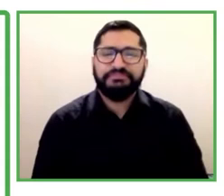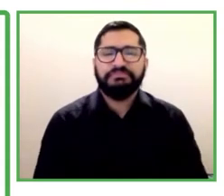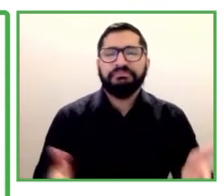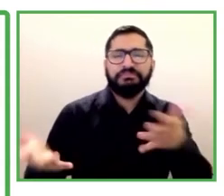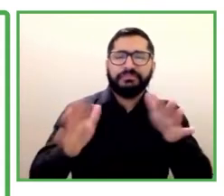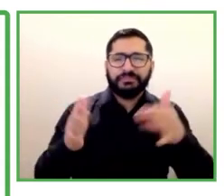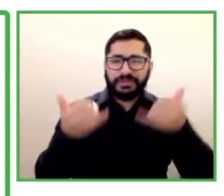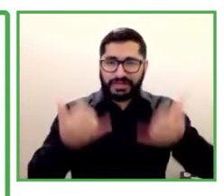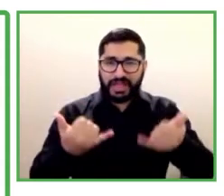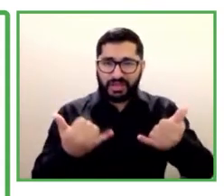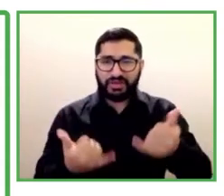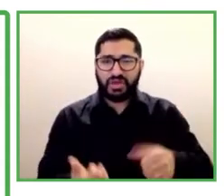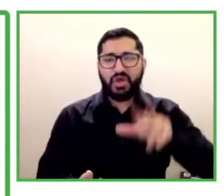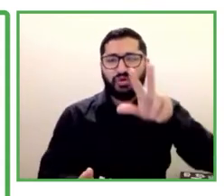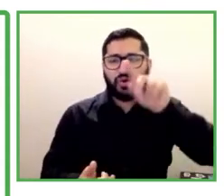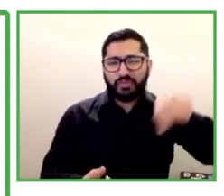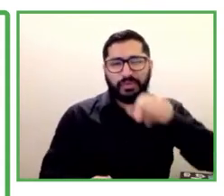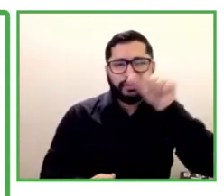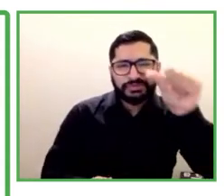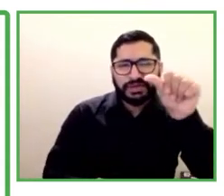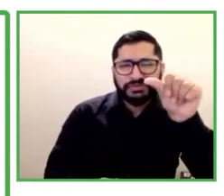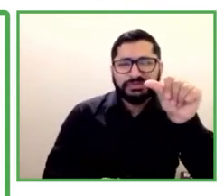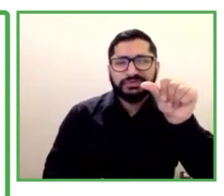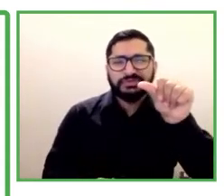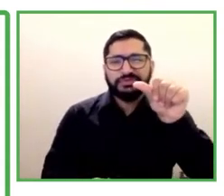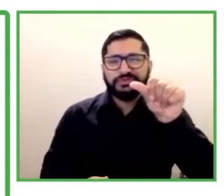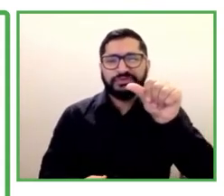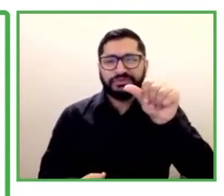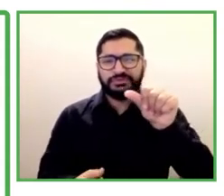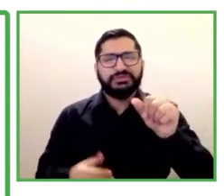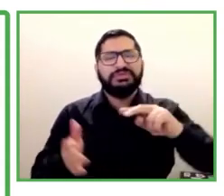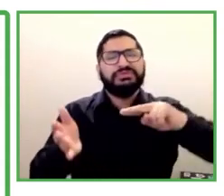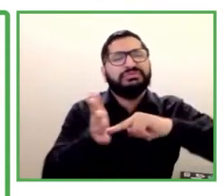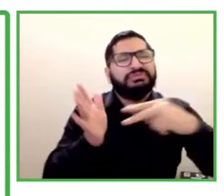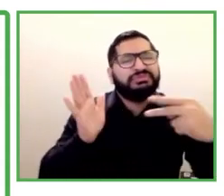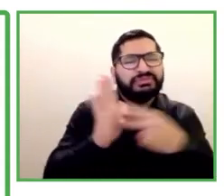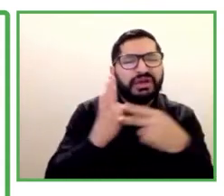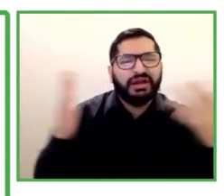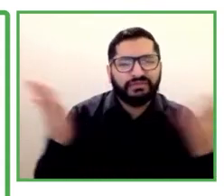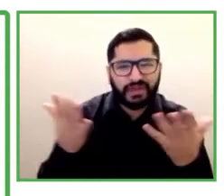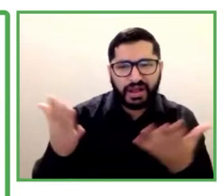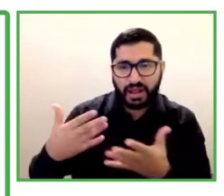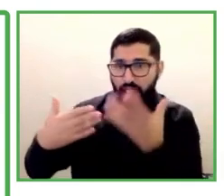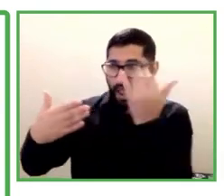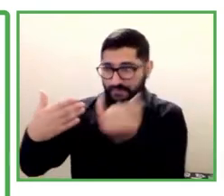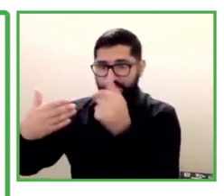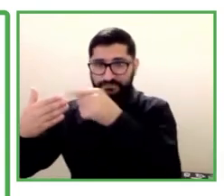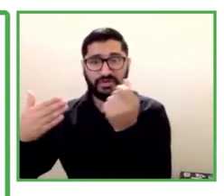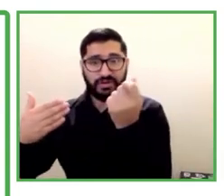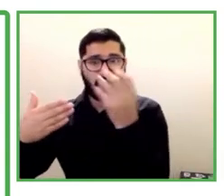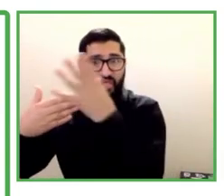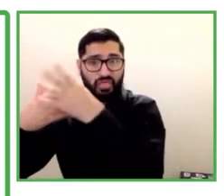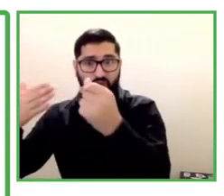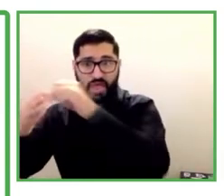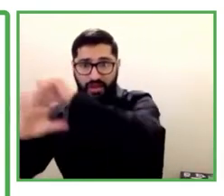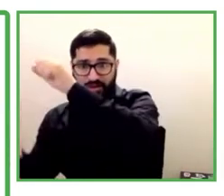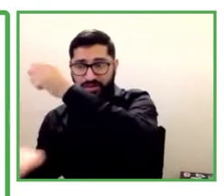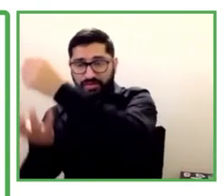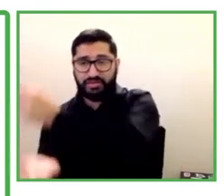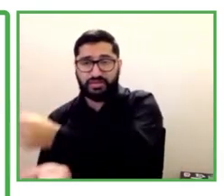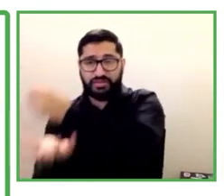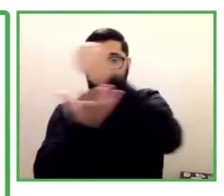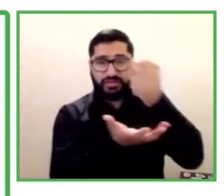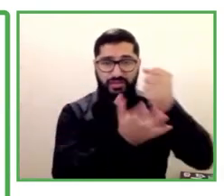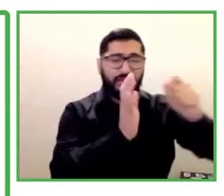significa que por cada dólar que era invertido en el programa Pride, recibimos un